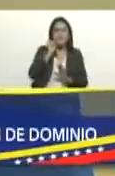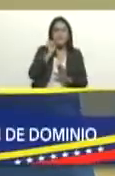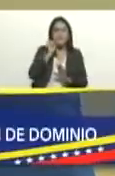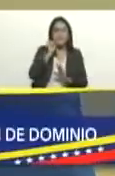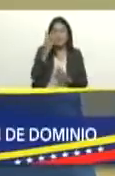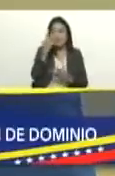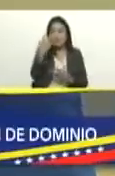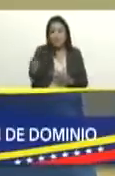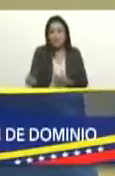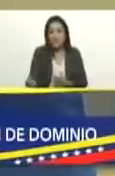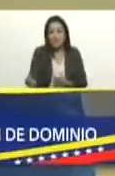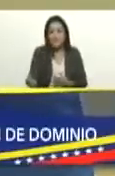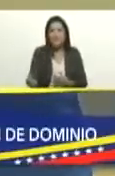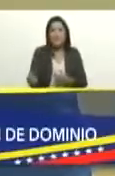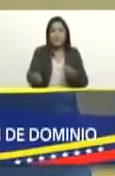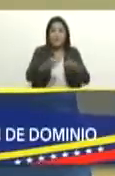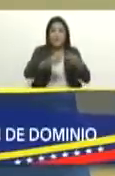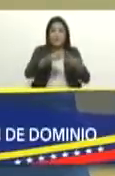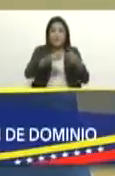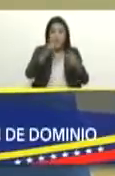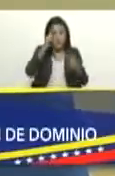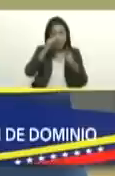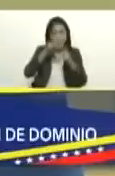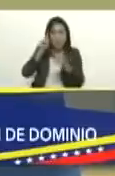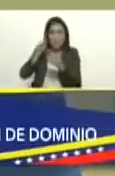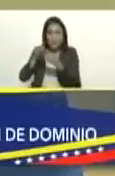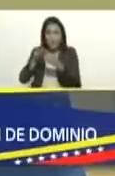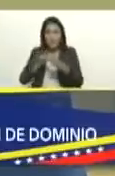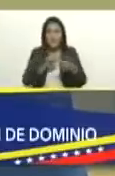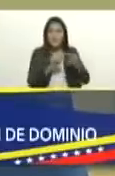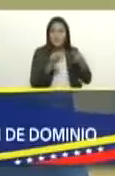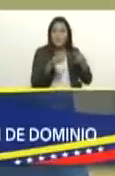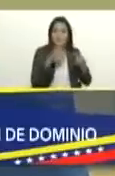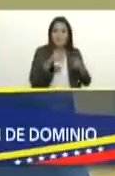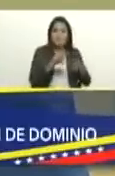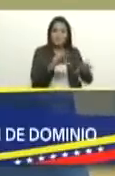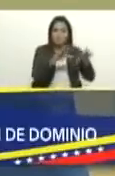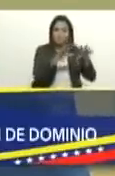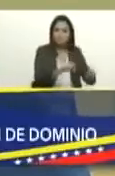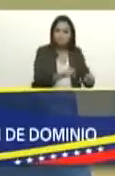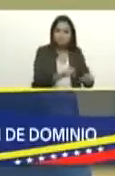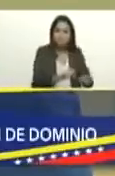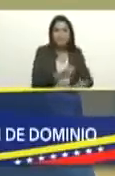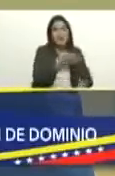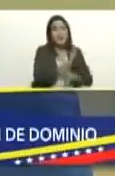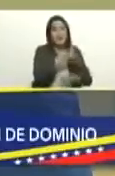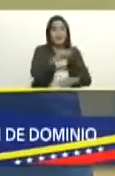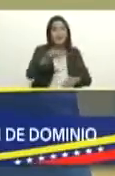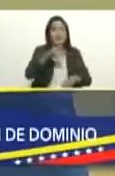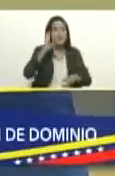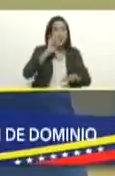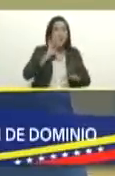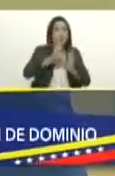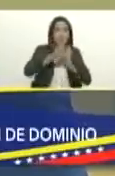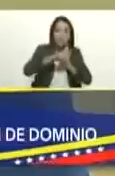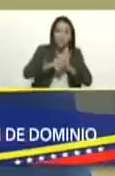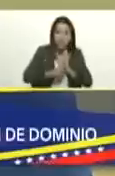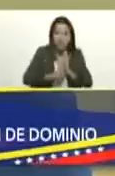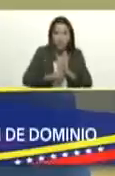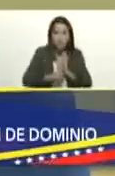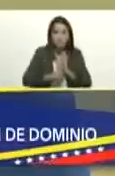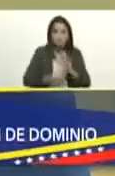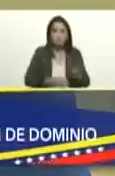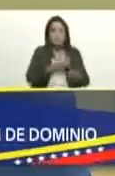que tiene un doble propósito uno primero de tomar posesión y castigar este tipo de conductas pero además tiene un carácter